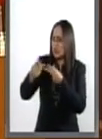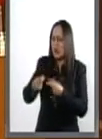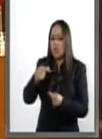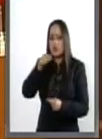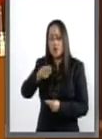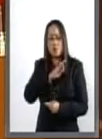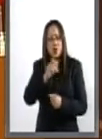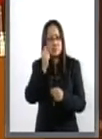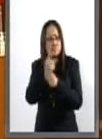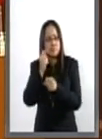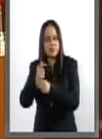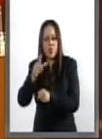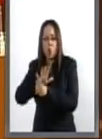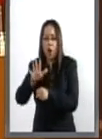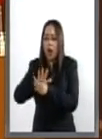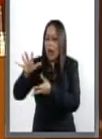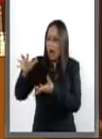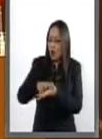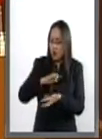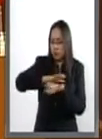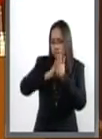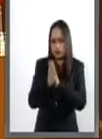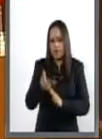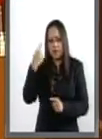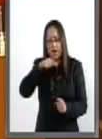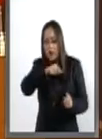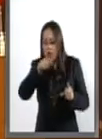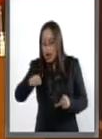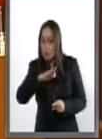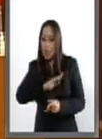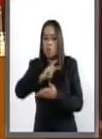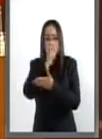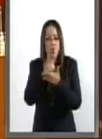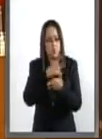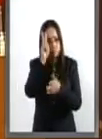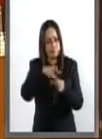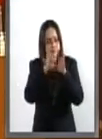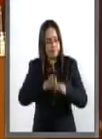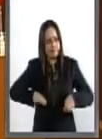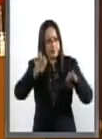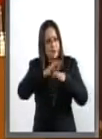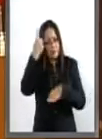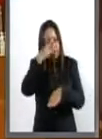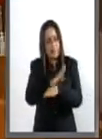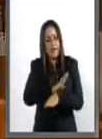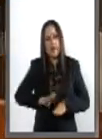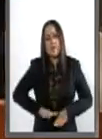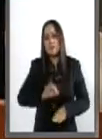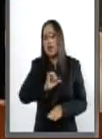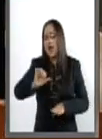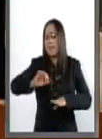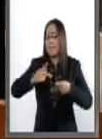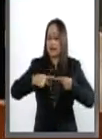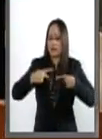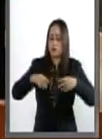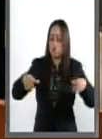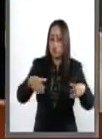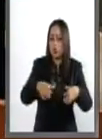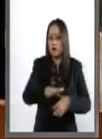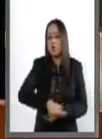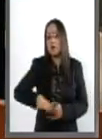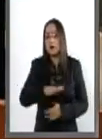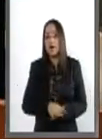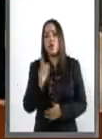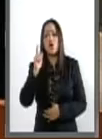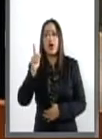ahorros para poderlos aplicar a situaciones que verdaderamente puedan beneficiar a la ciudadanía. Esperamos, pues, que la